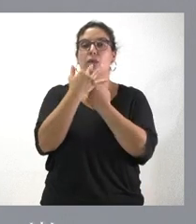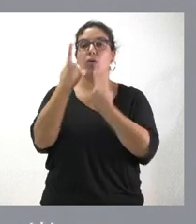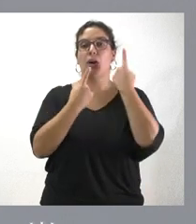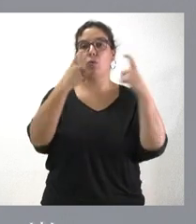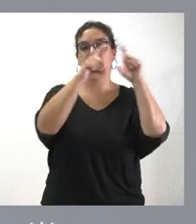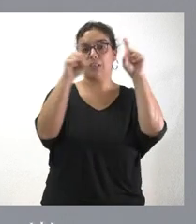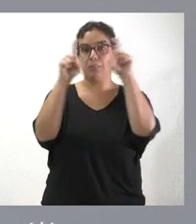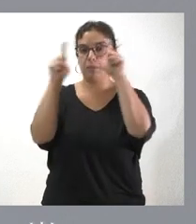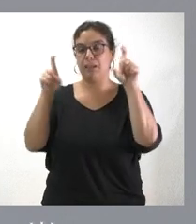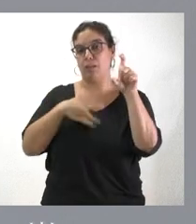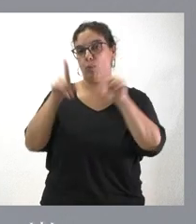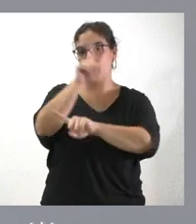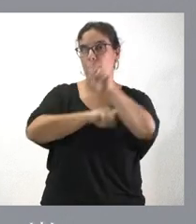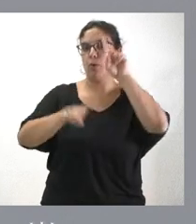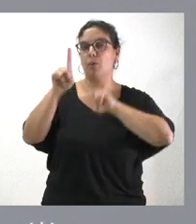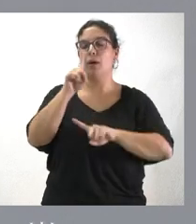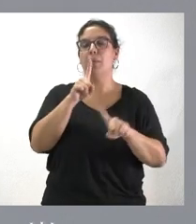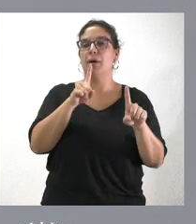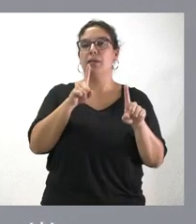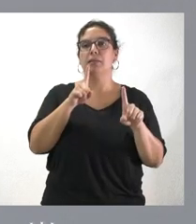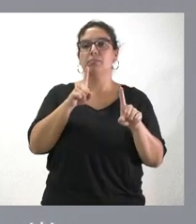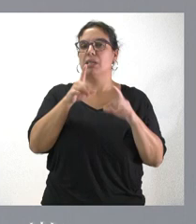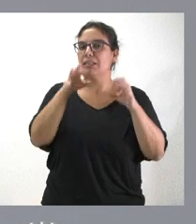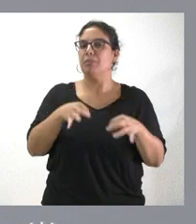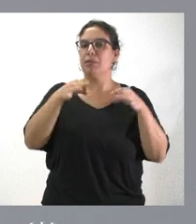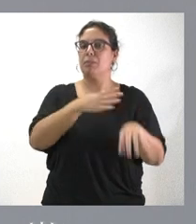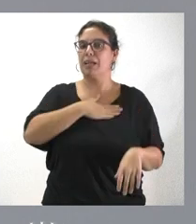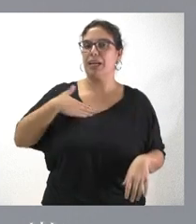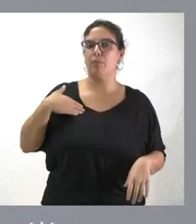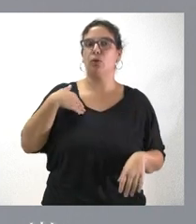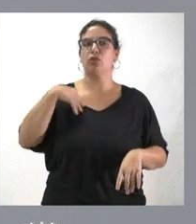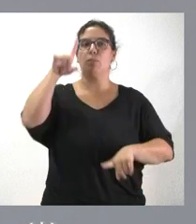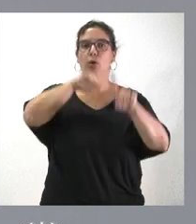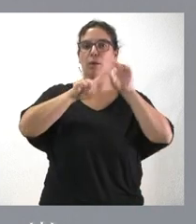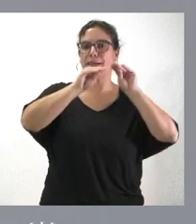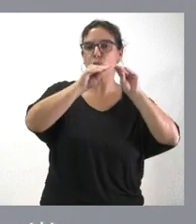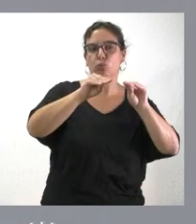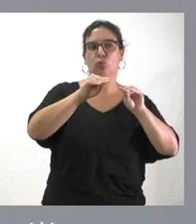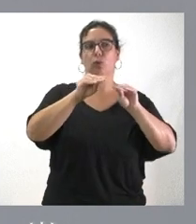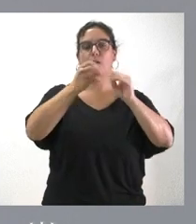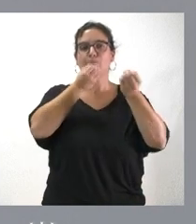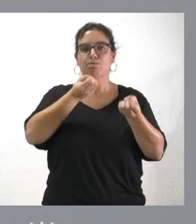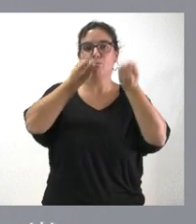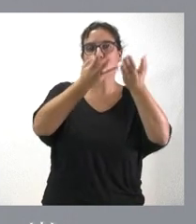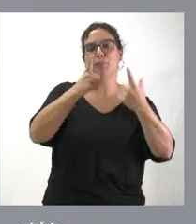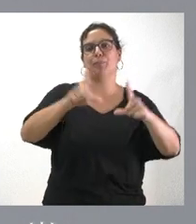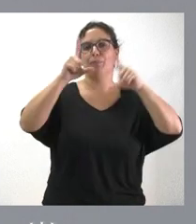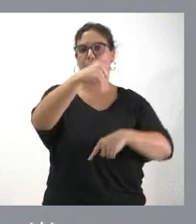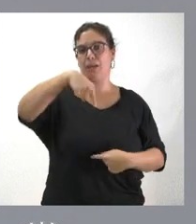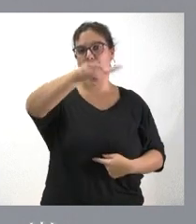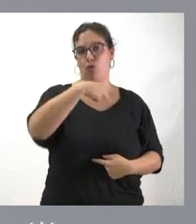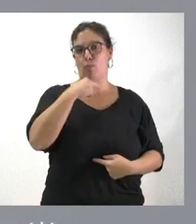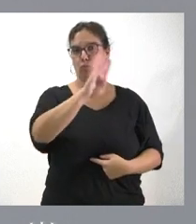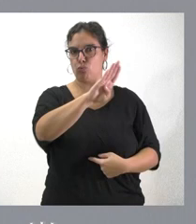pueden tener problemas. Nosotros siempre queremos que el protagonismo en la comunicación de esos problemas, el detalle de los mismos, corresponde a las empresas. Nosotros estamos aquí para